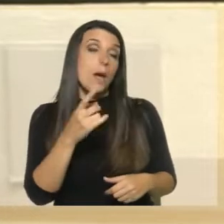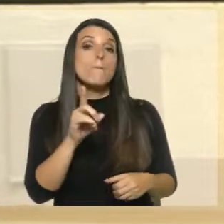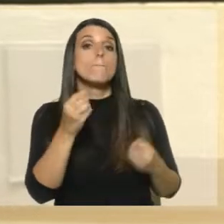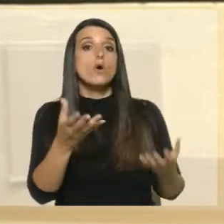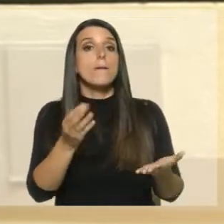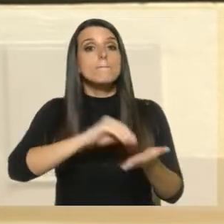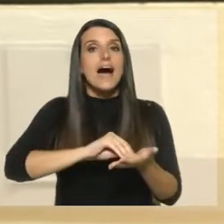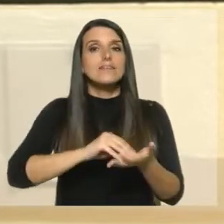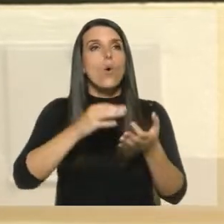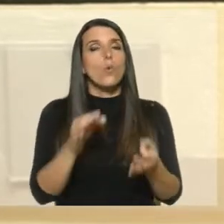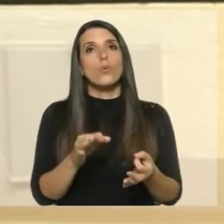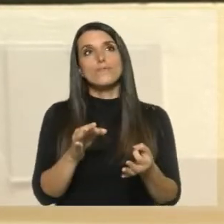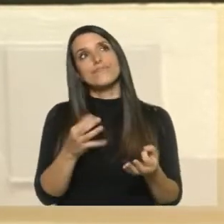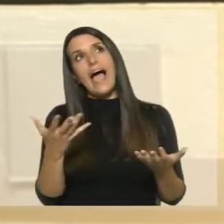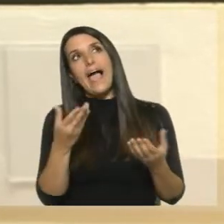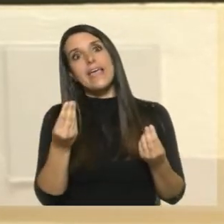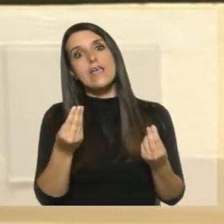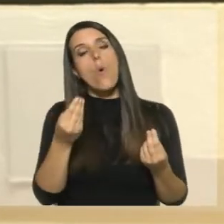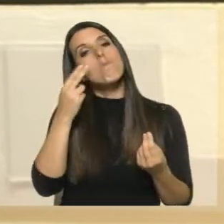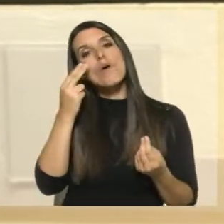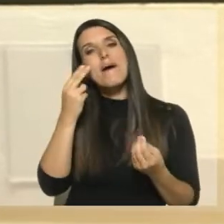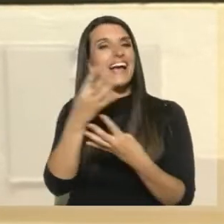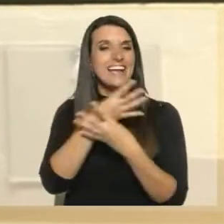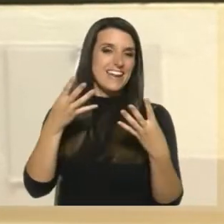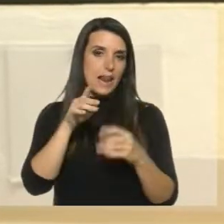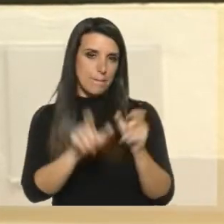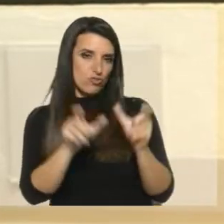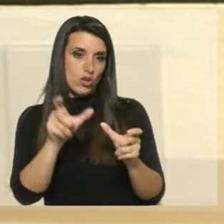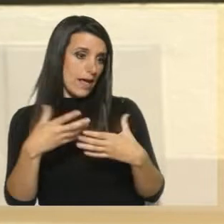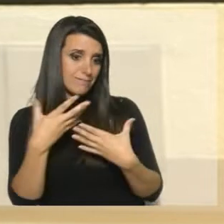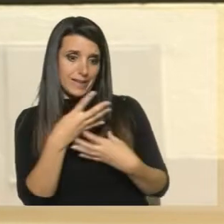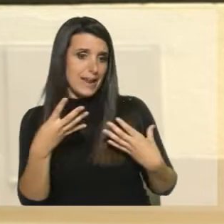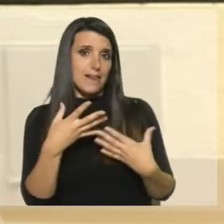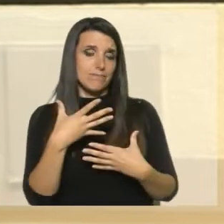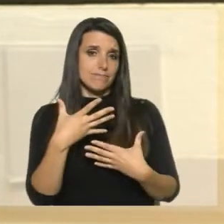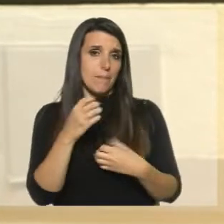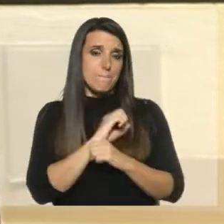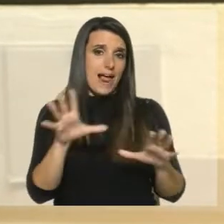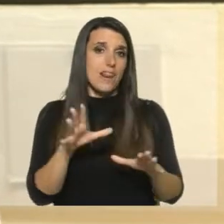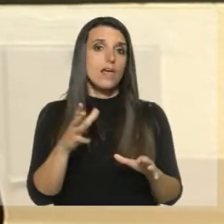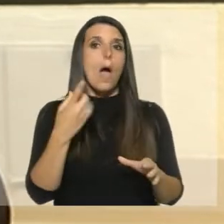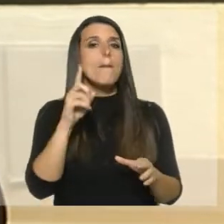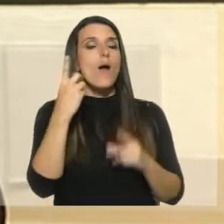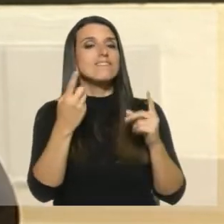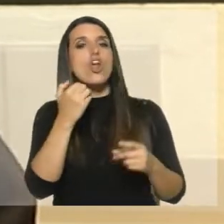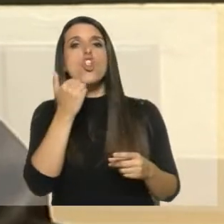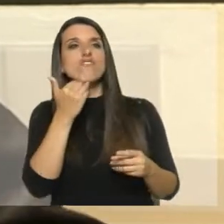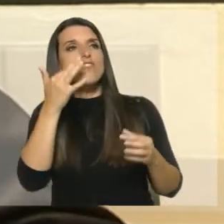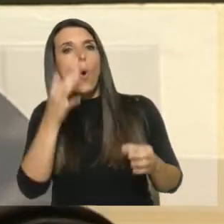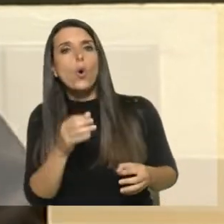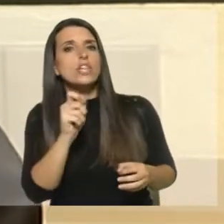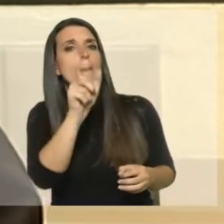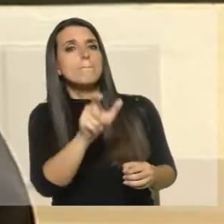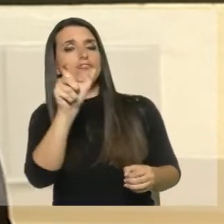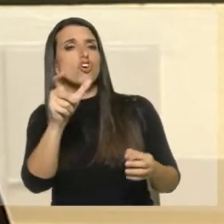afectación en general a la población y muchas veces no son identificados exactamente esas personas que